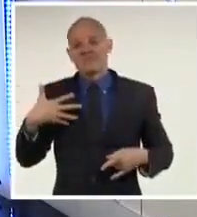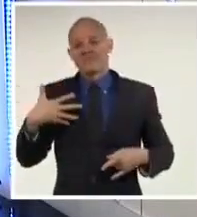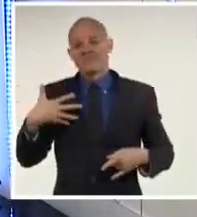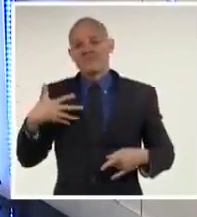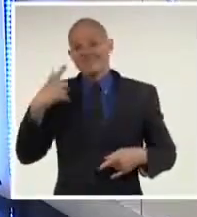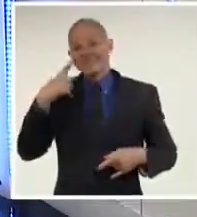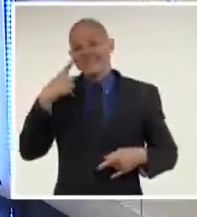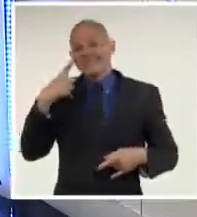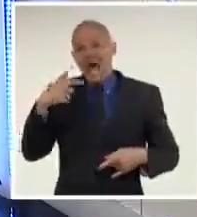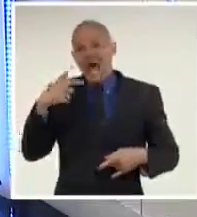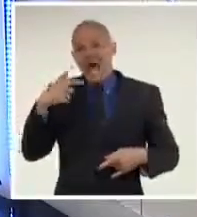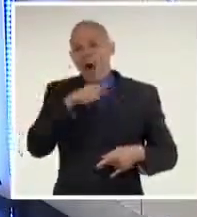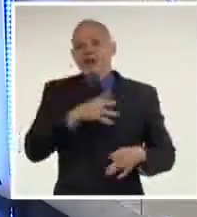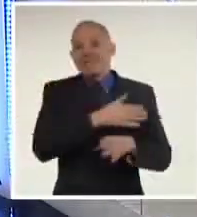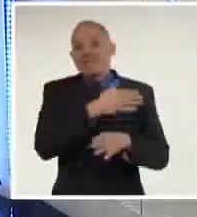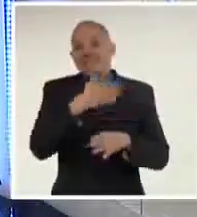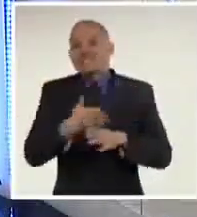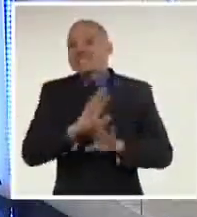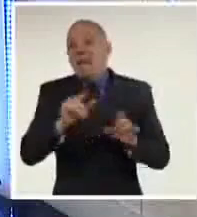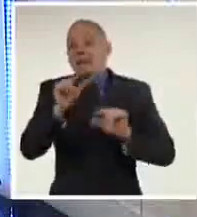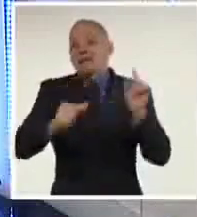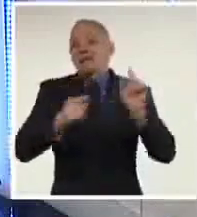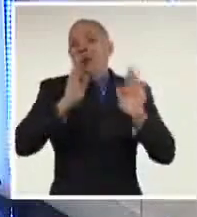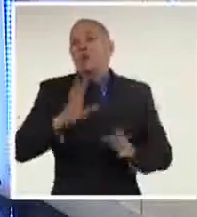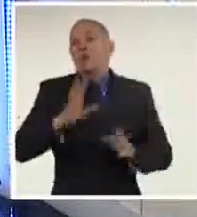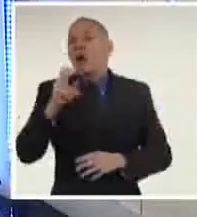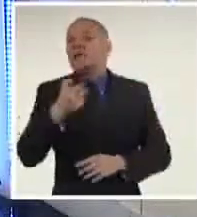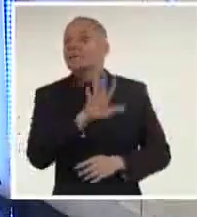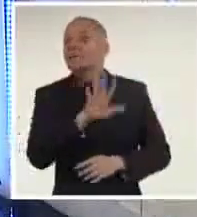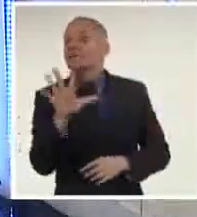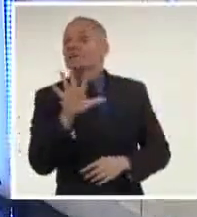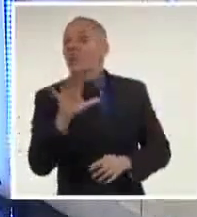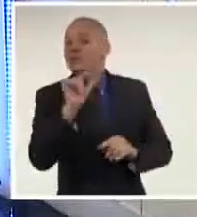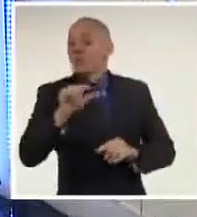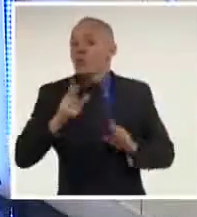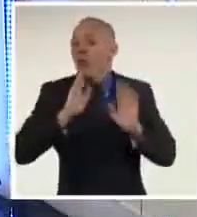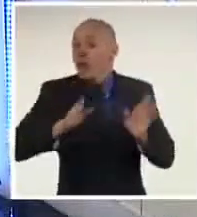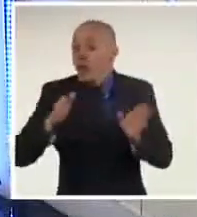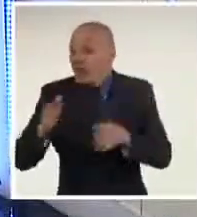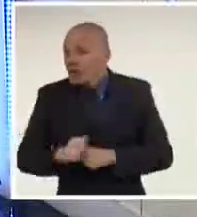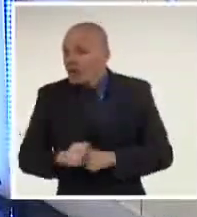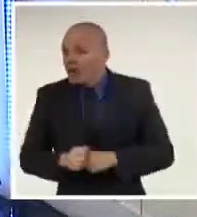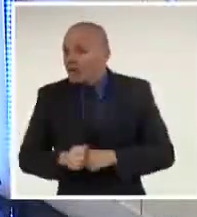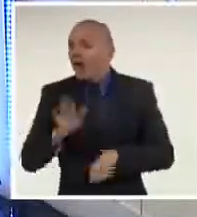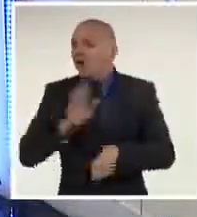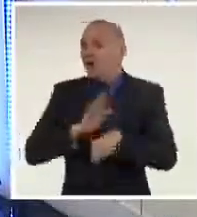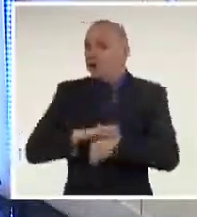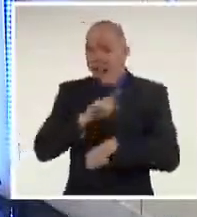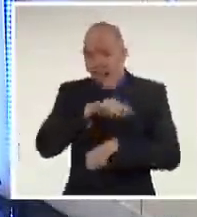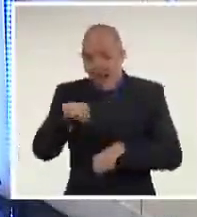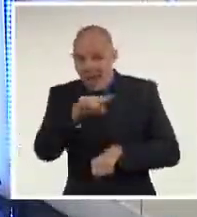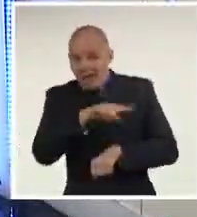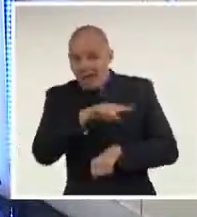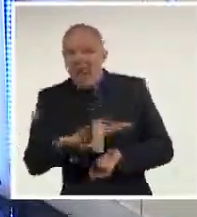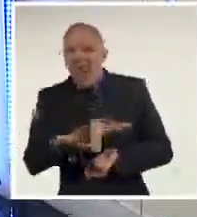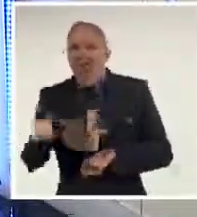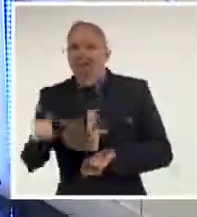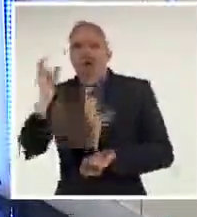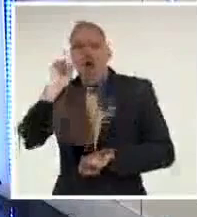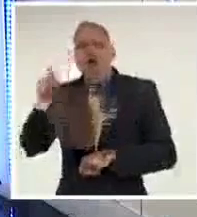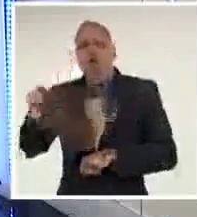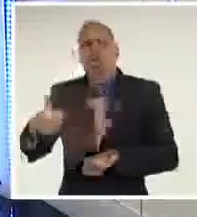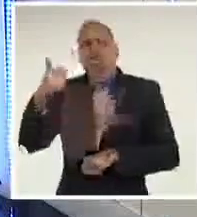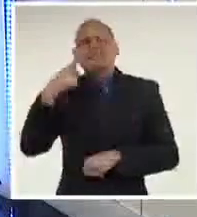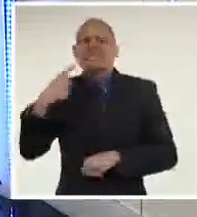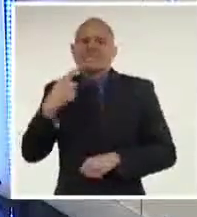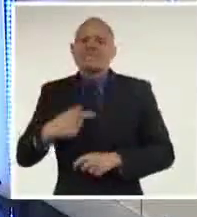orden han actuado de manera inmaculada. Vaya que sabe que en la cárcel de Barbadillo, esa que hay allí para presidentes, ahí hay una